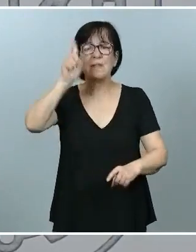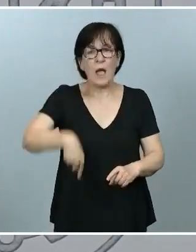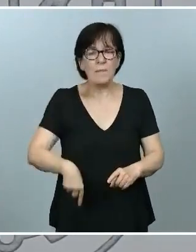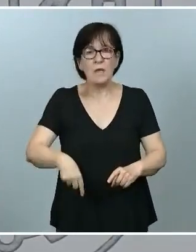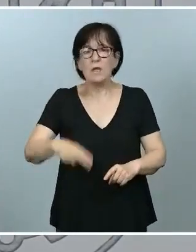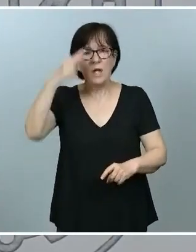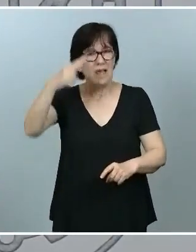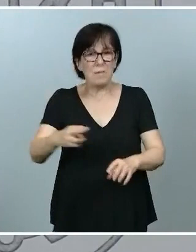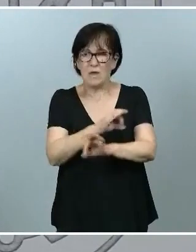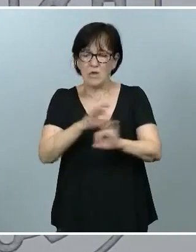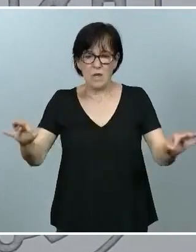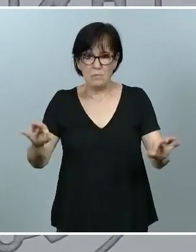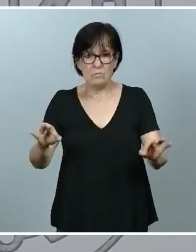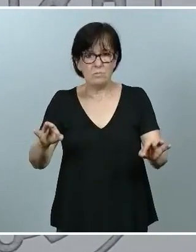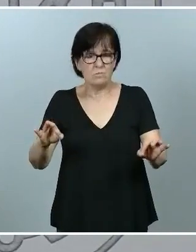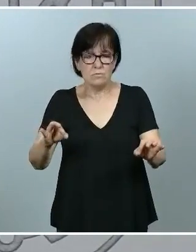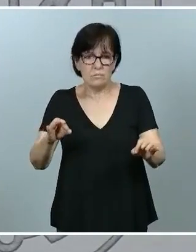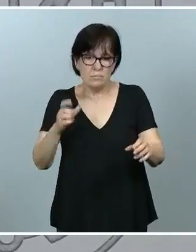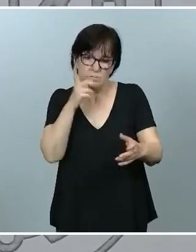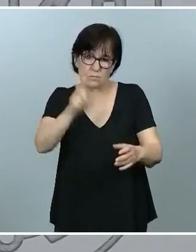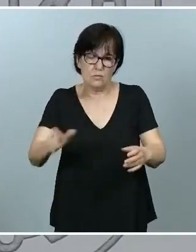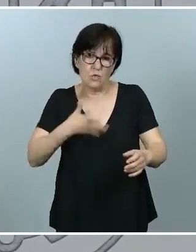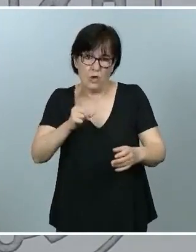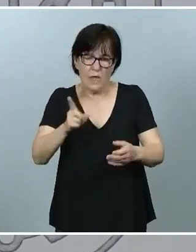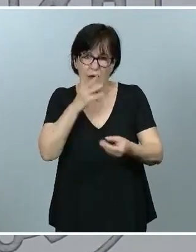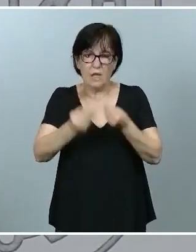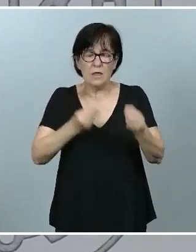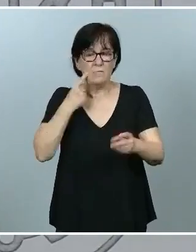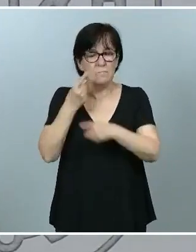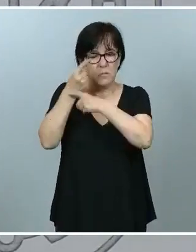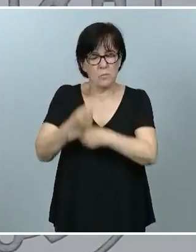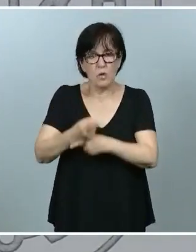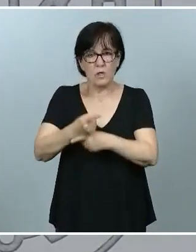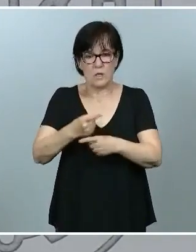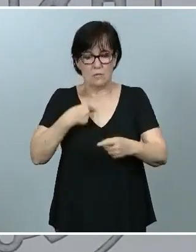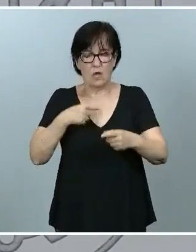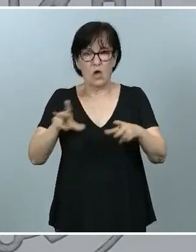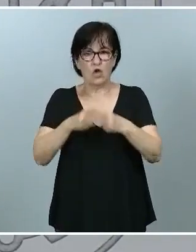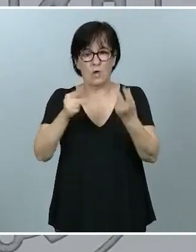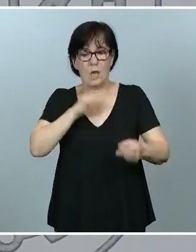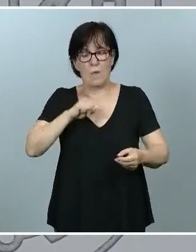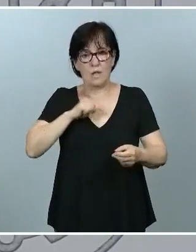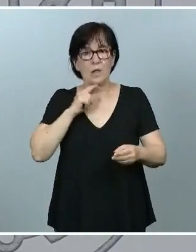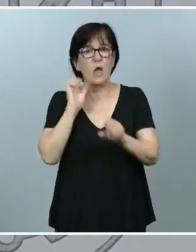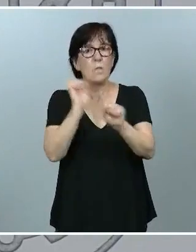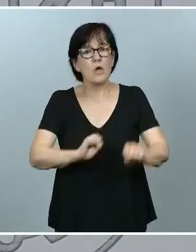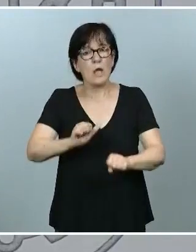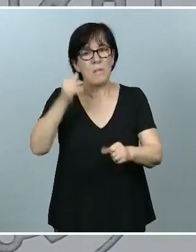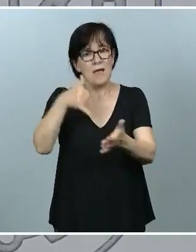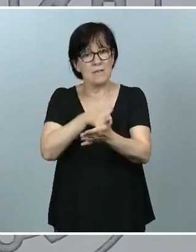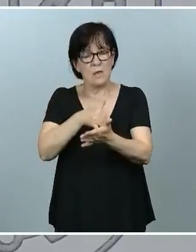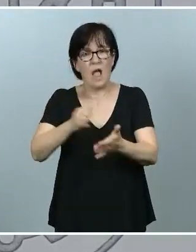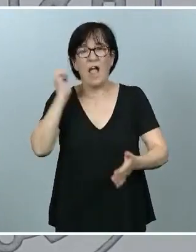cero a la impunidad. Es un imperativo, yo diría, social y moral, que protejamos a los más débiles frente a los abusos,